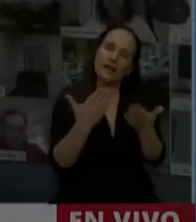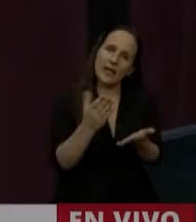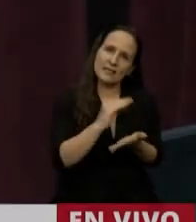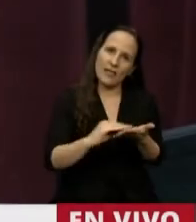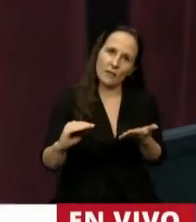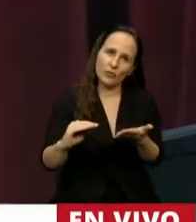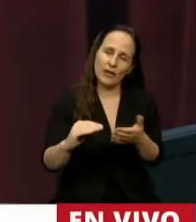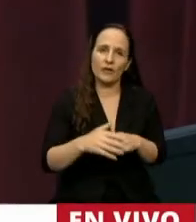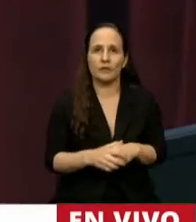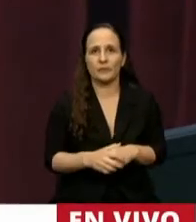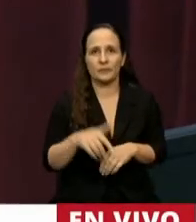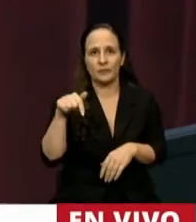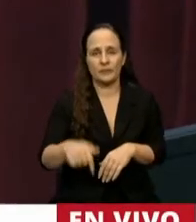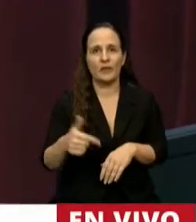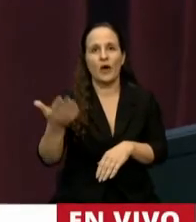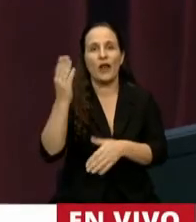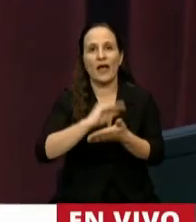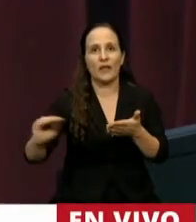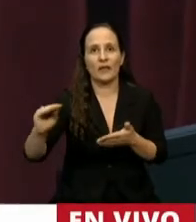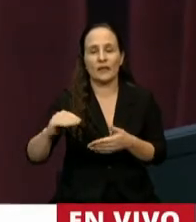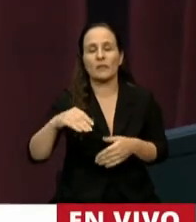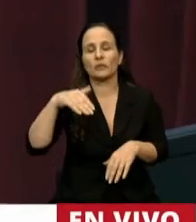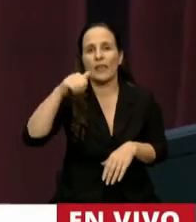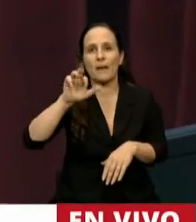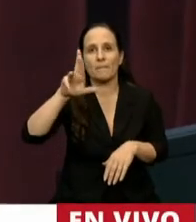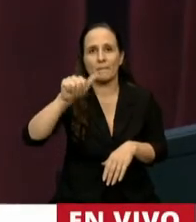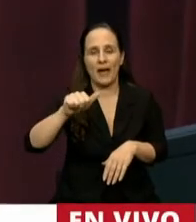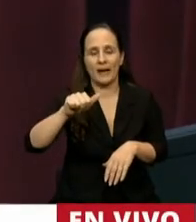Tiene la palabra la diputada Mara Braguer.